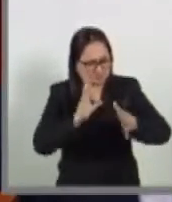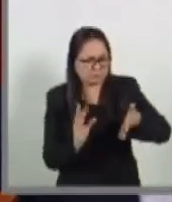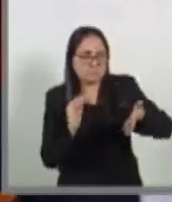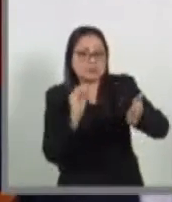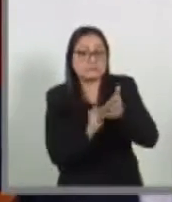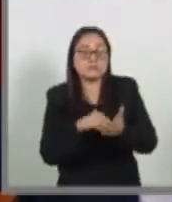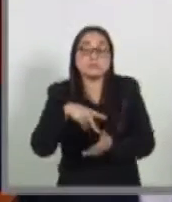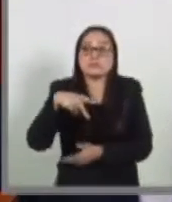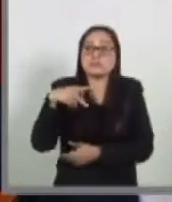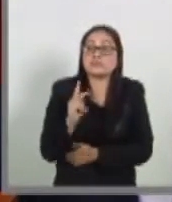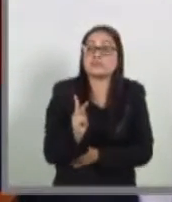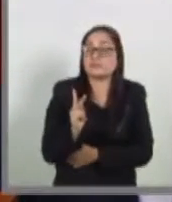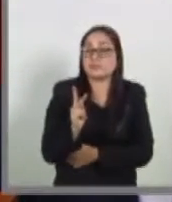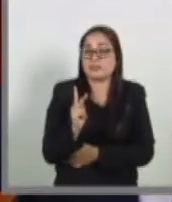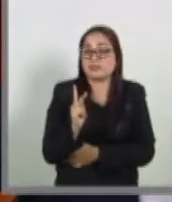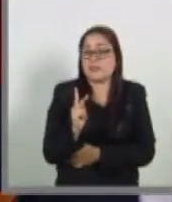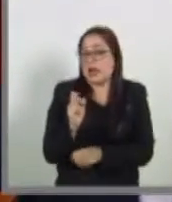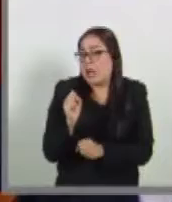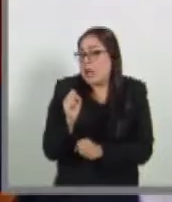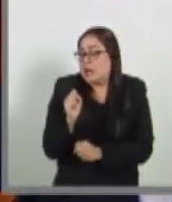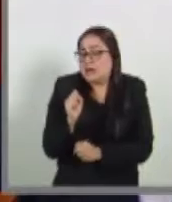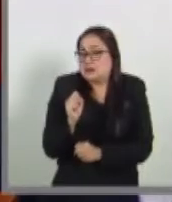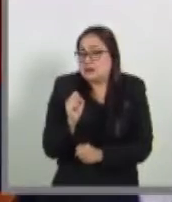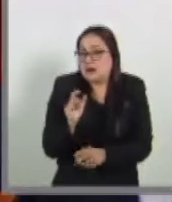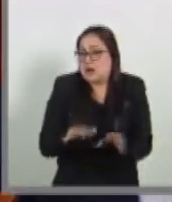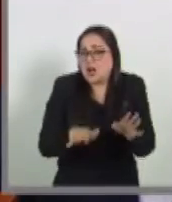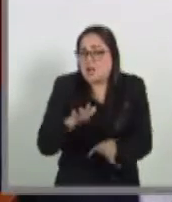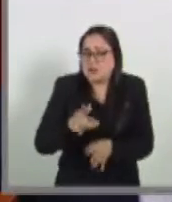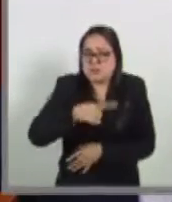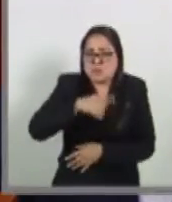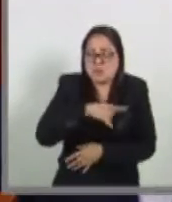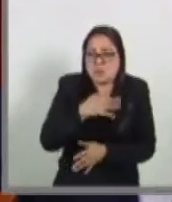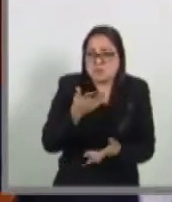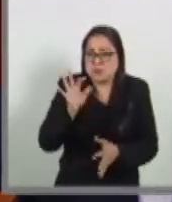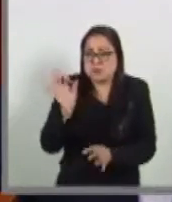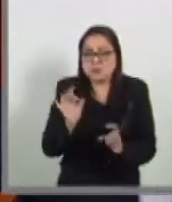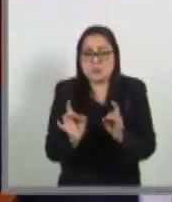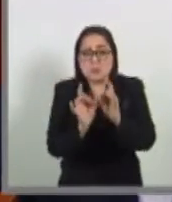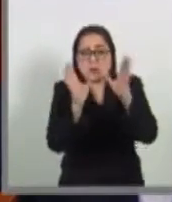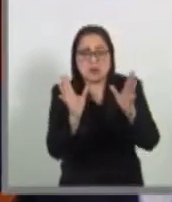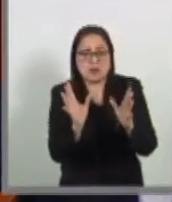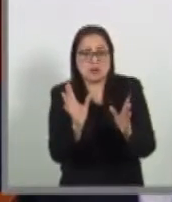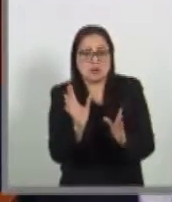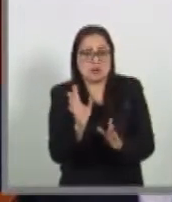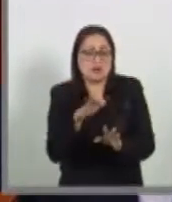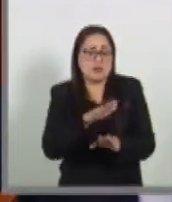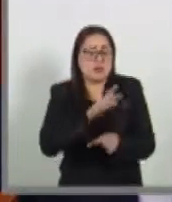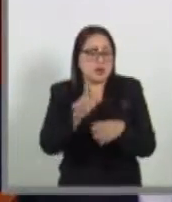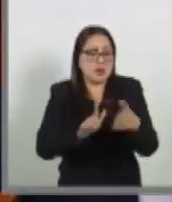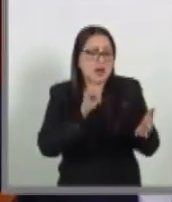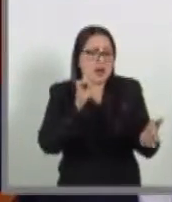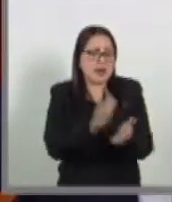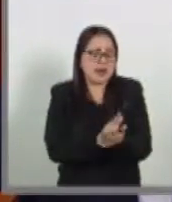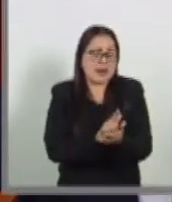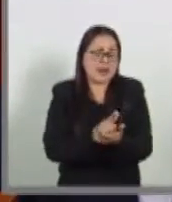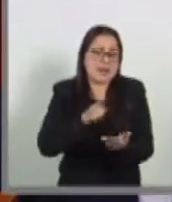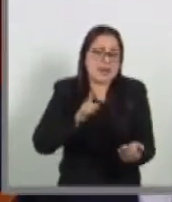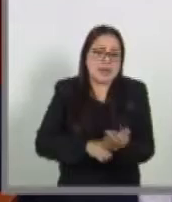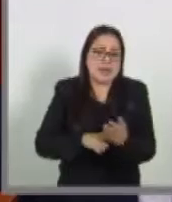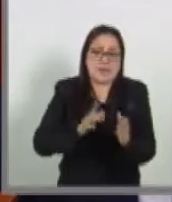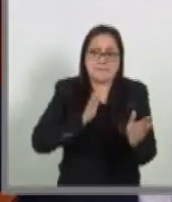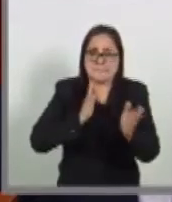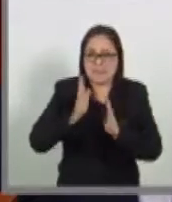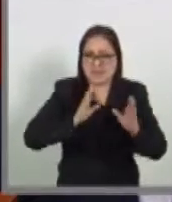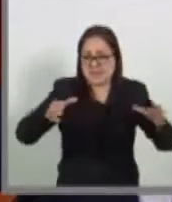embargo, por alguna omisión legislativa, descuido, en el caso de la Ley del Instituto de Seguridad Social